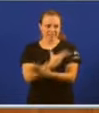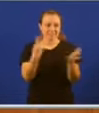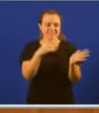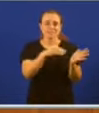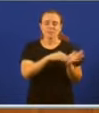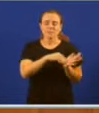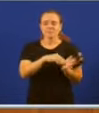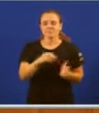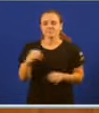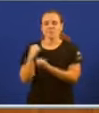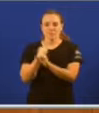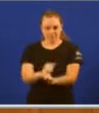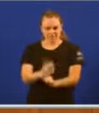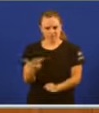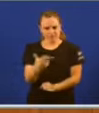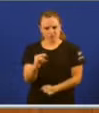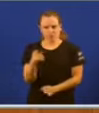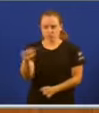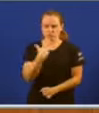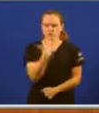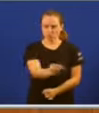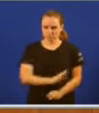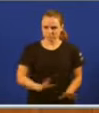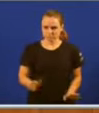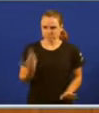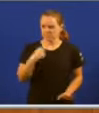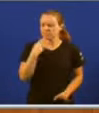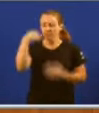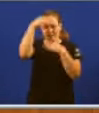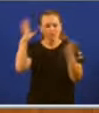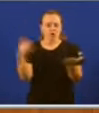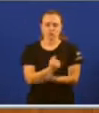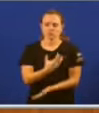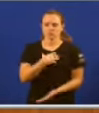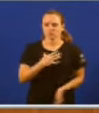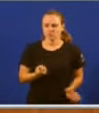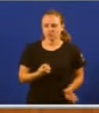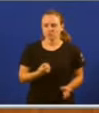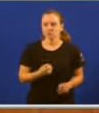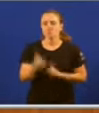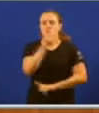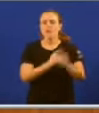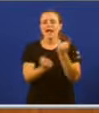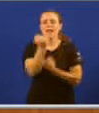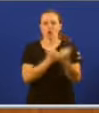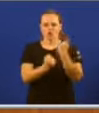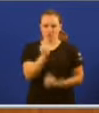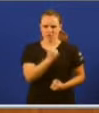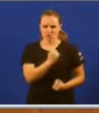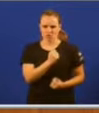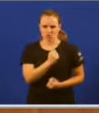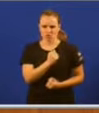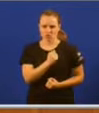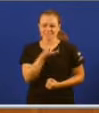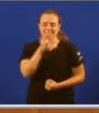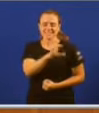teñen dereito a dependencia e que vostedes xa has dicho que non nos vai atender a todos. O problema económico o Estado ten unha débeda por